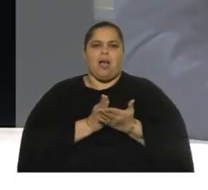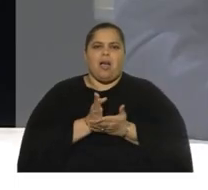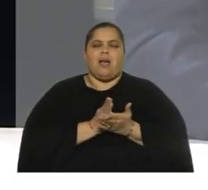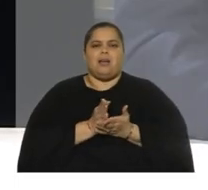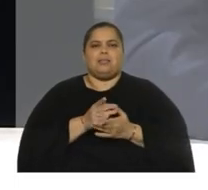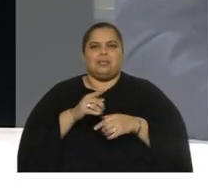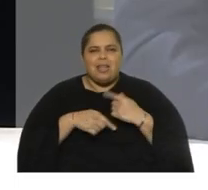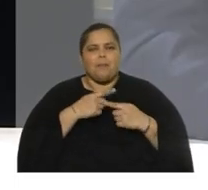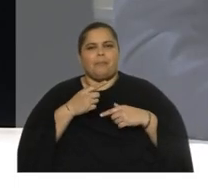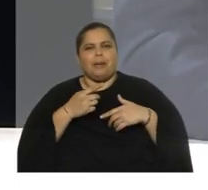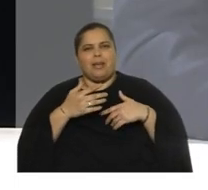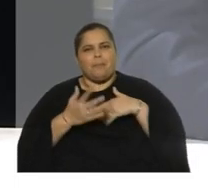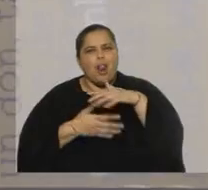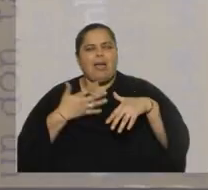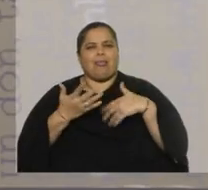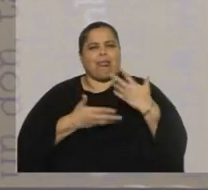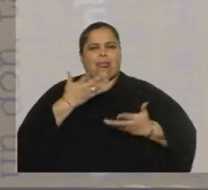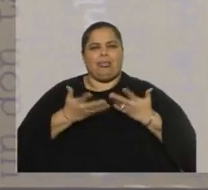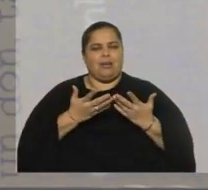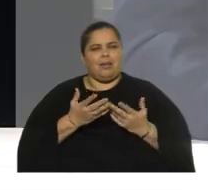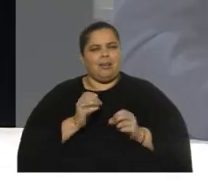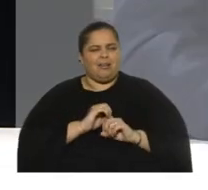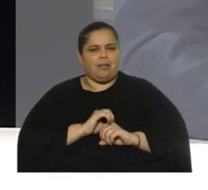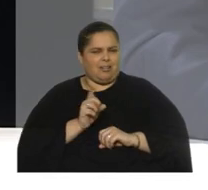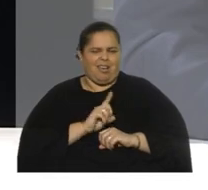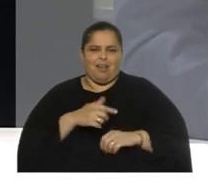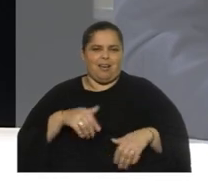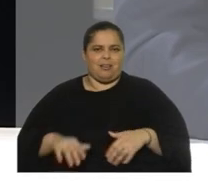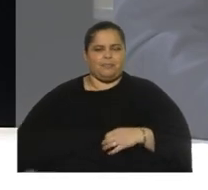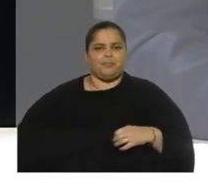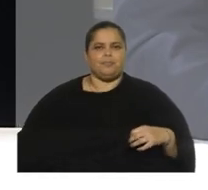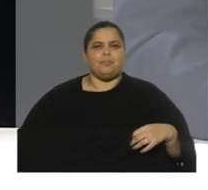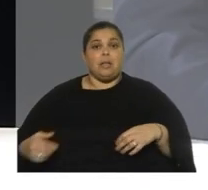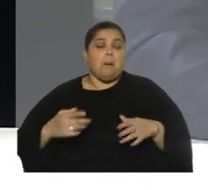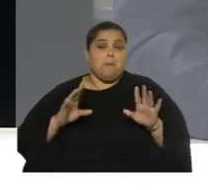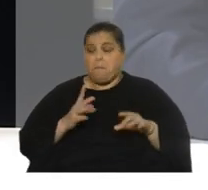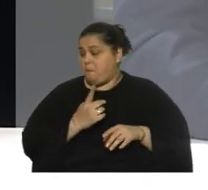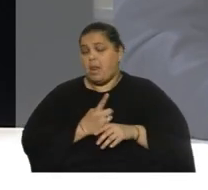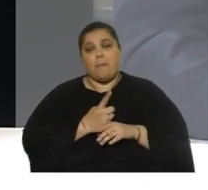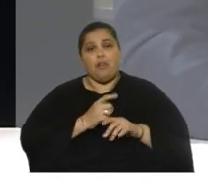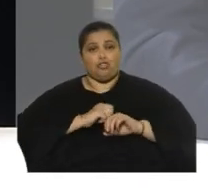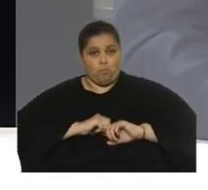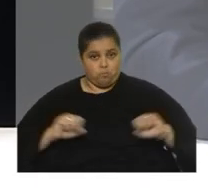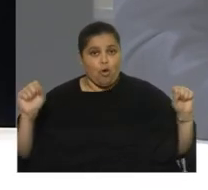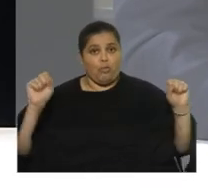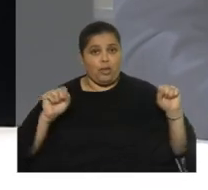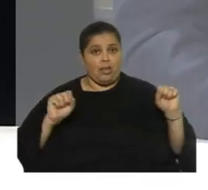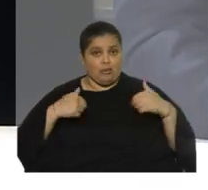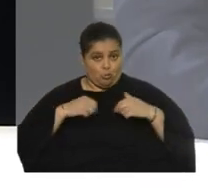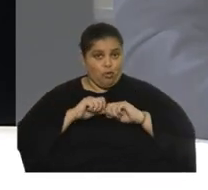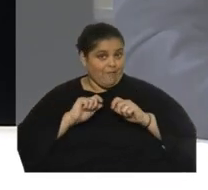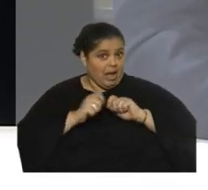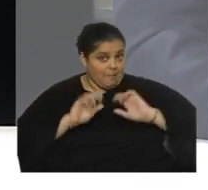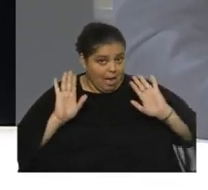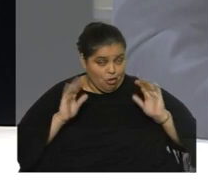las cosas se agiten, de que se pongan más duras, no. Primero, yo podría haber cambiado, porque yo cambié en muchas